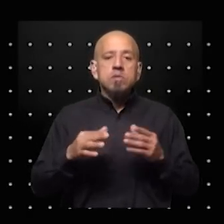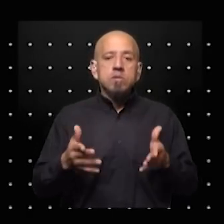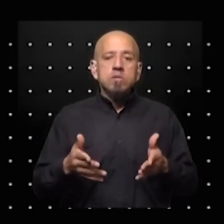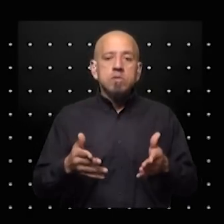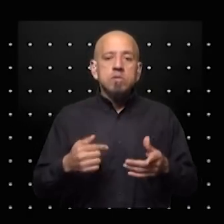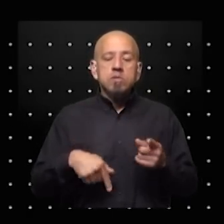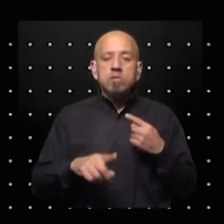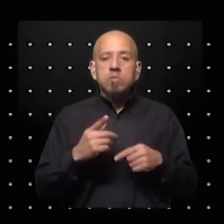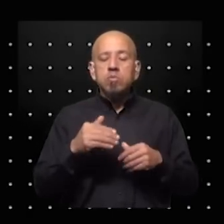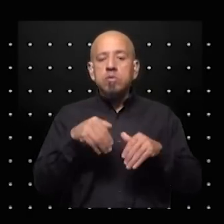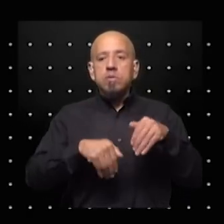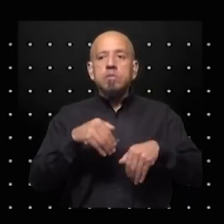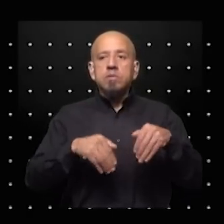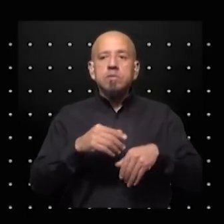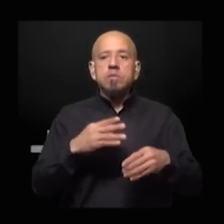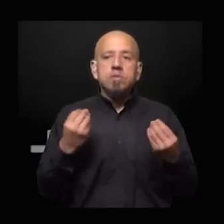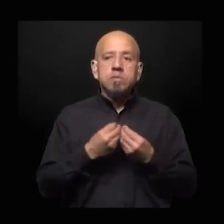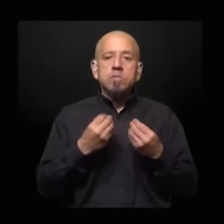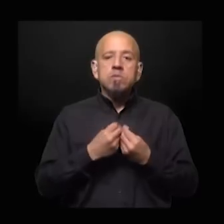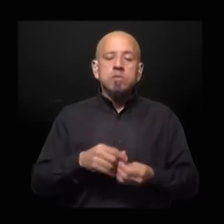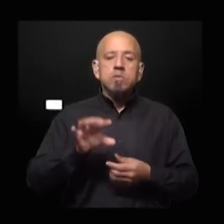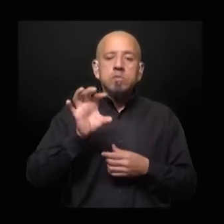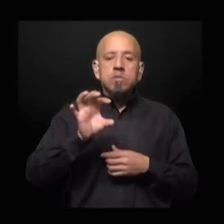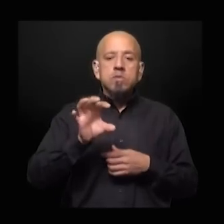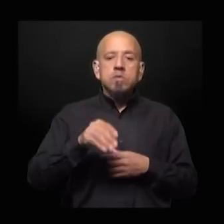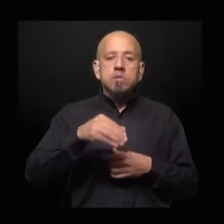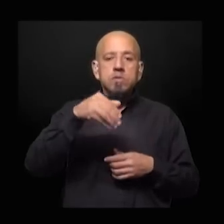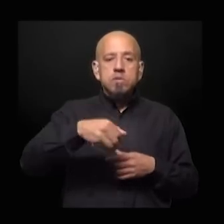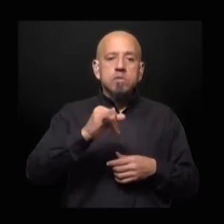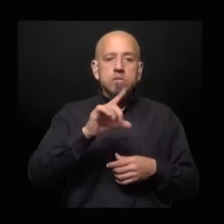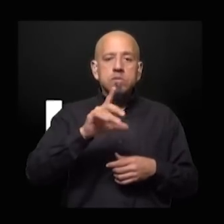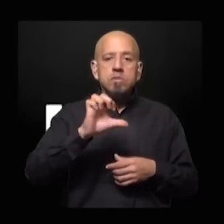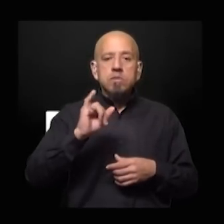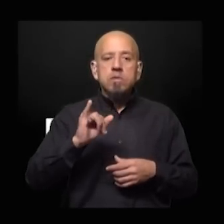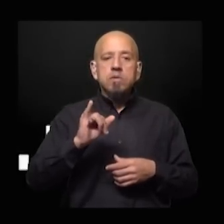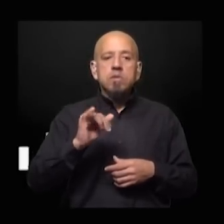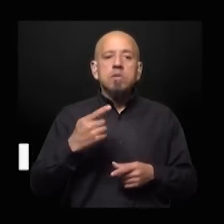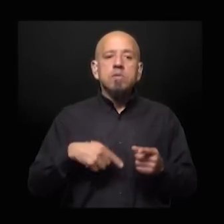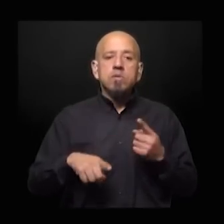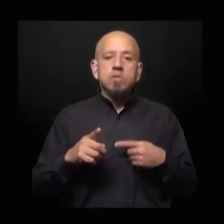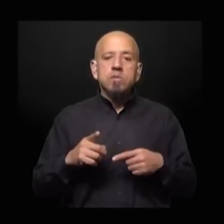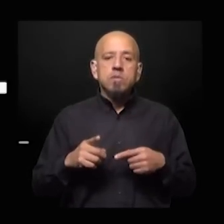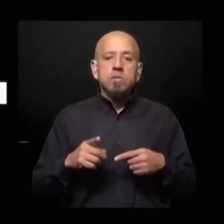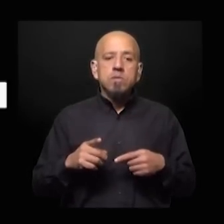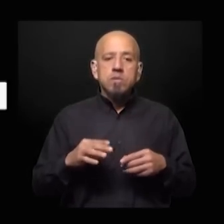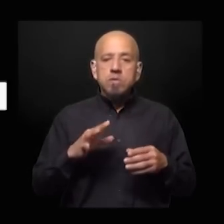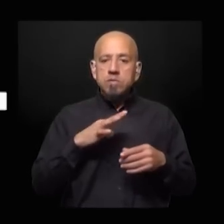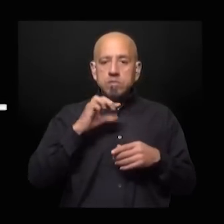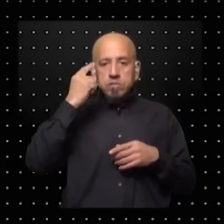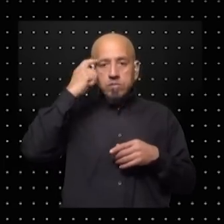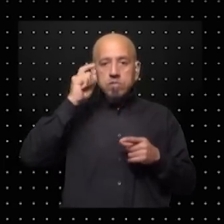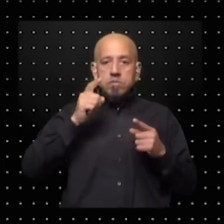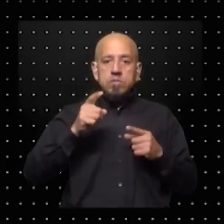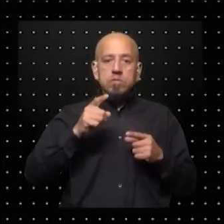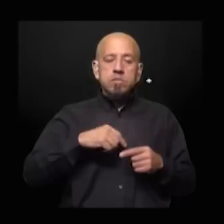desdoblaron muchas elecciones en muchas provincias los candidatos de Milei les ha ido mal entonces hay una idea de que le va a ir mal